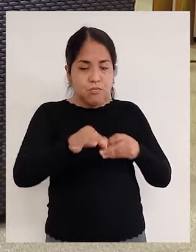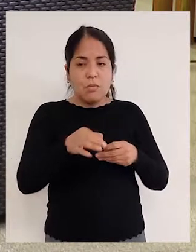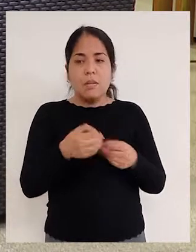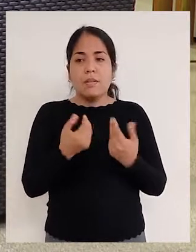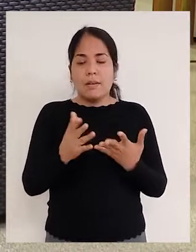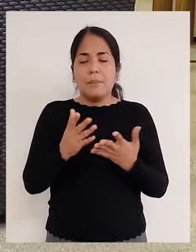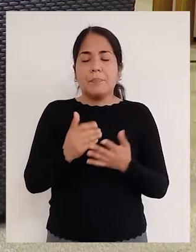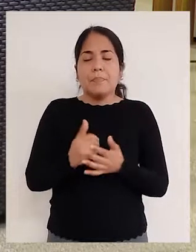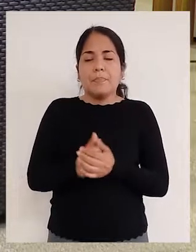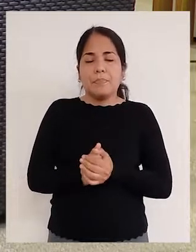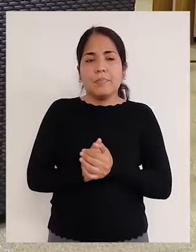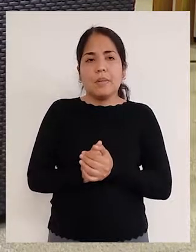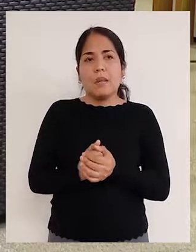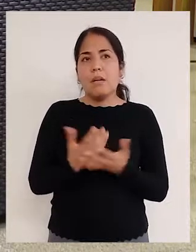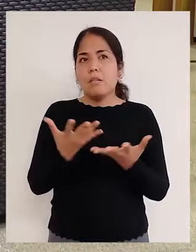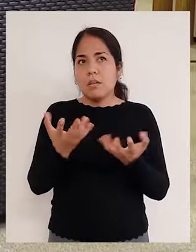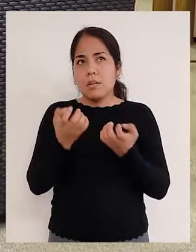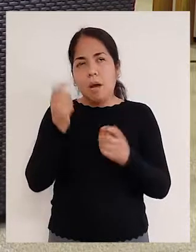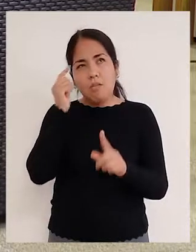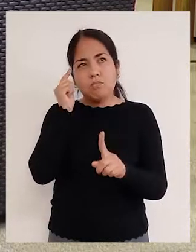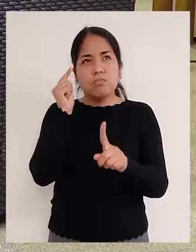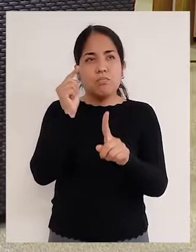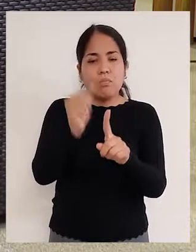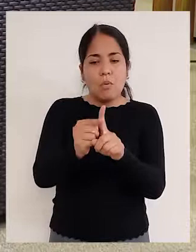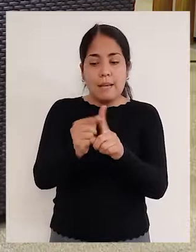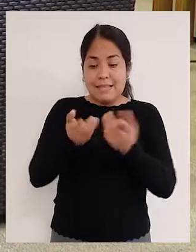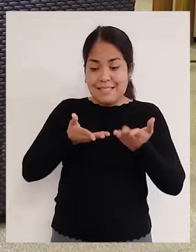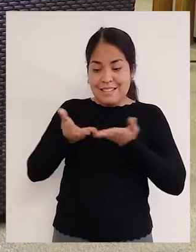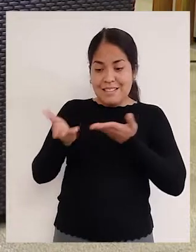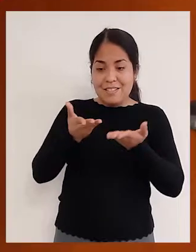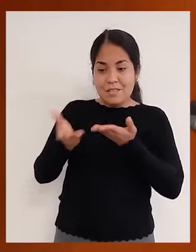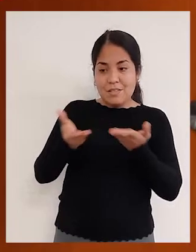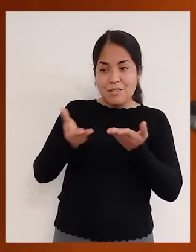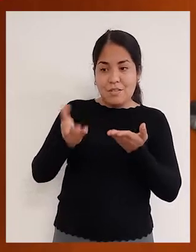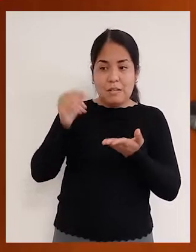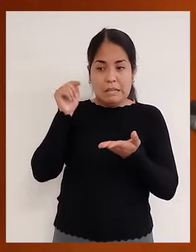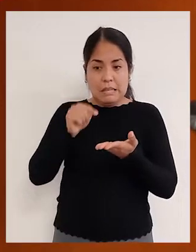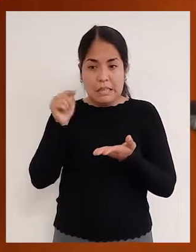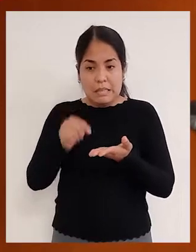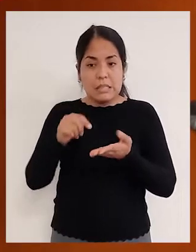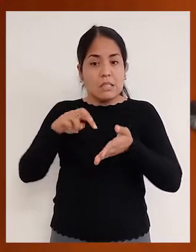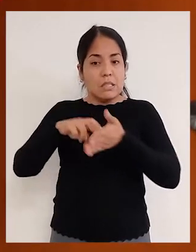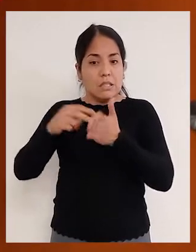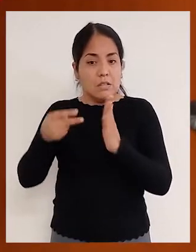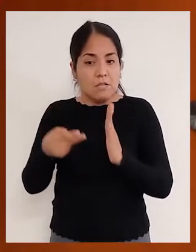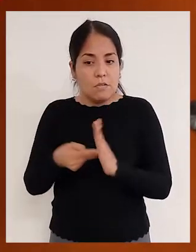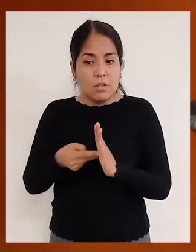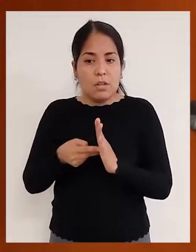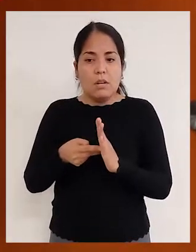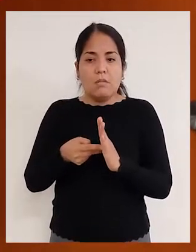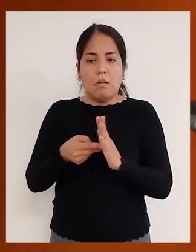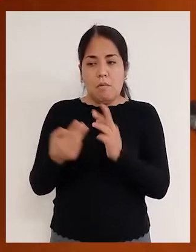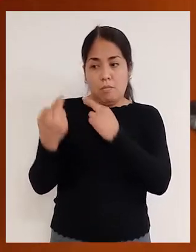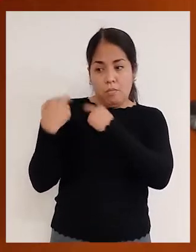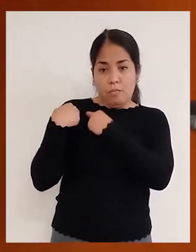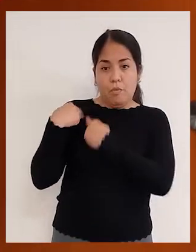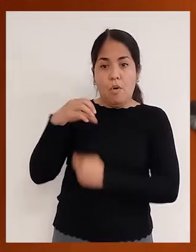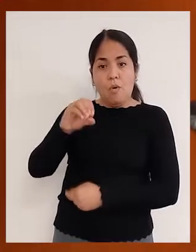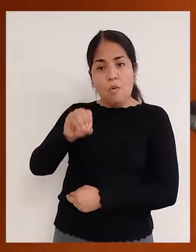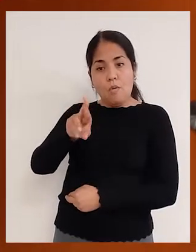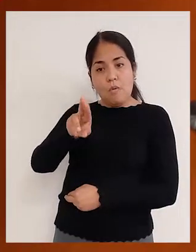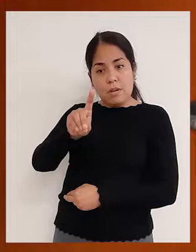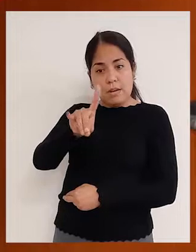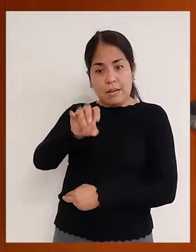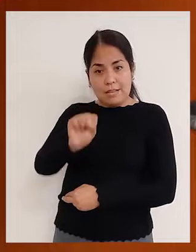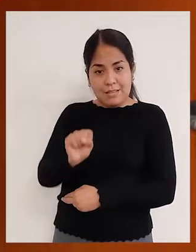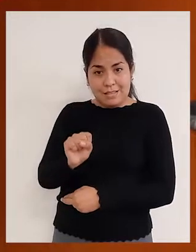nosotros buscamos es que se entienda que la prestación de bienes y servicios no debe recaer exclusivamente en una OREDIS,